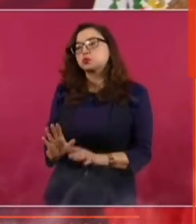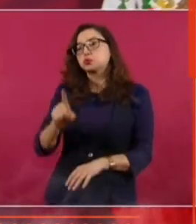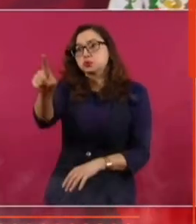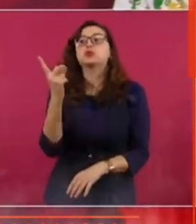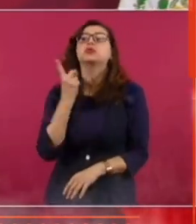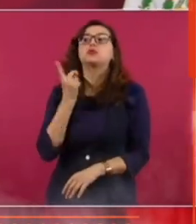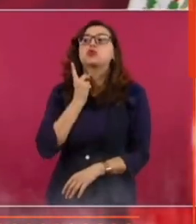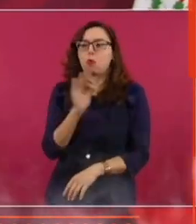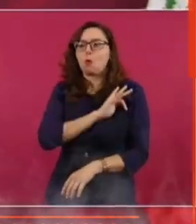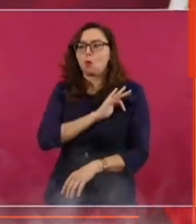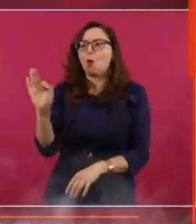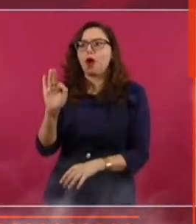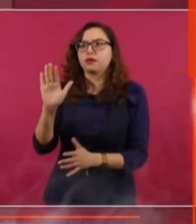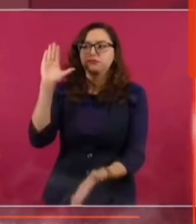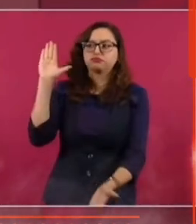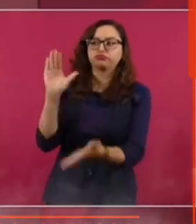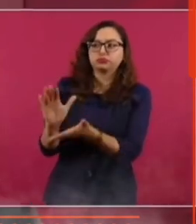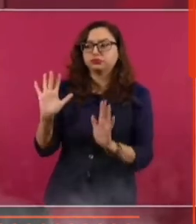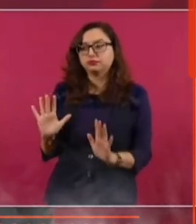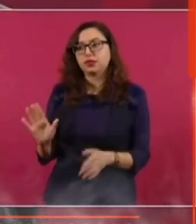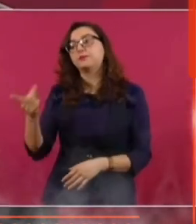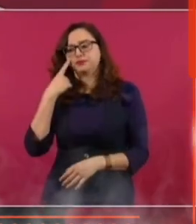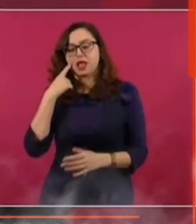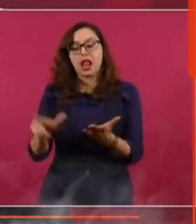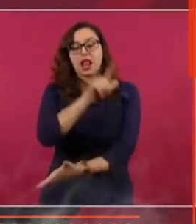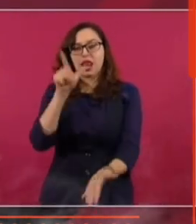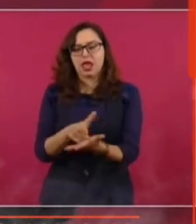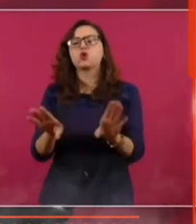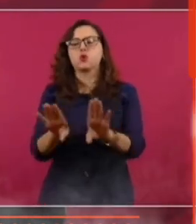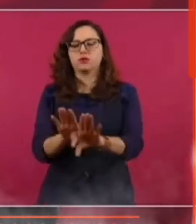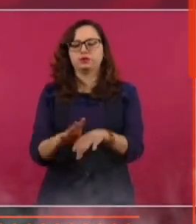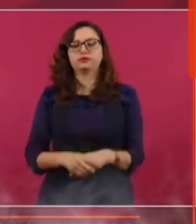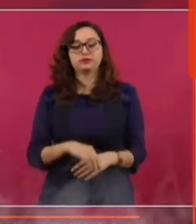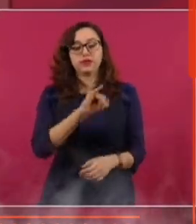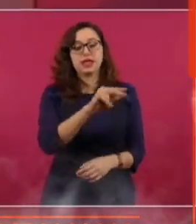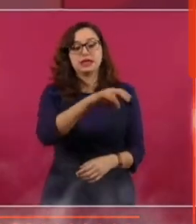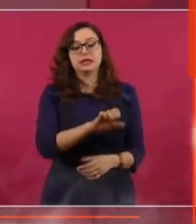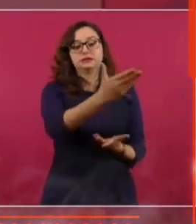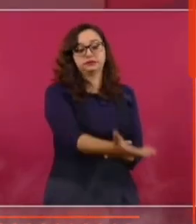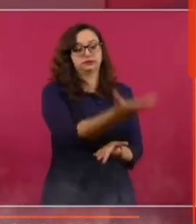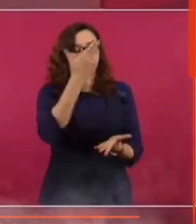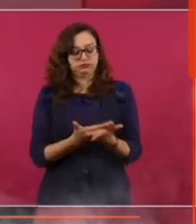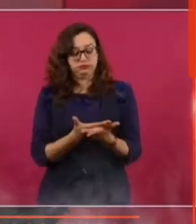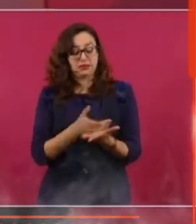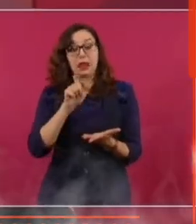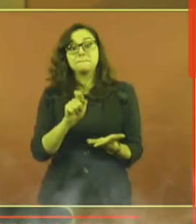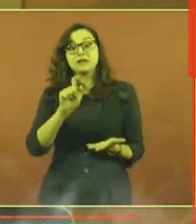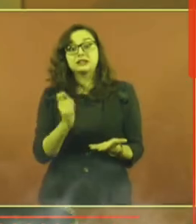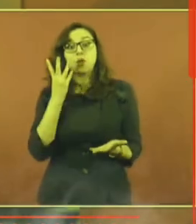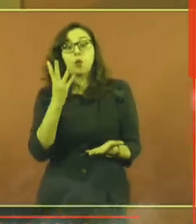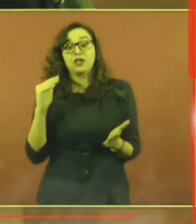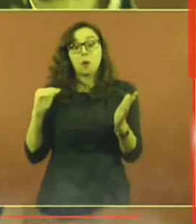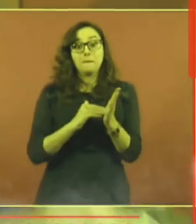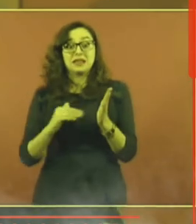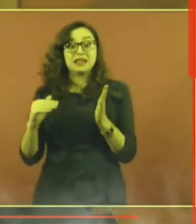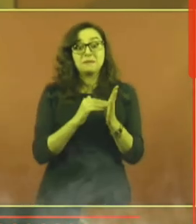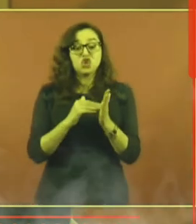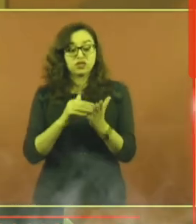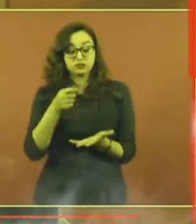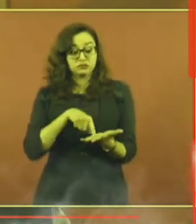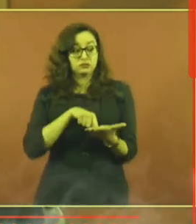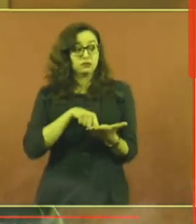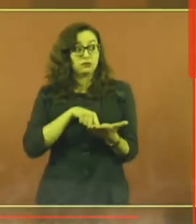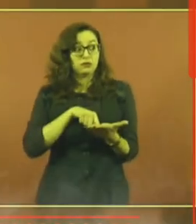ley, a nosotros nos manda su presupuesto, los 24 mil millones. Y nosotros lo único que hacemos es enviarlo a la Cámara de Diputados. No podemos nosotros